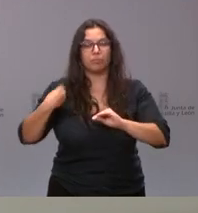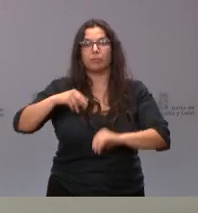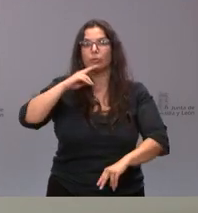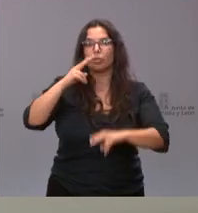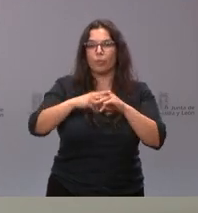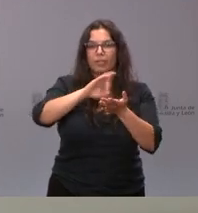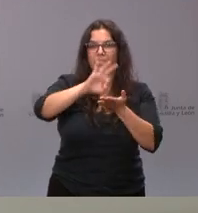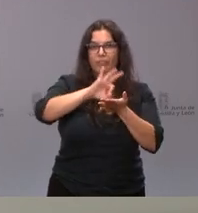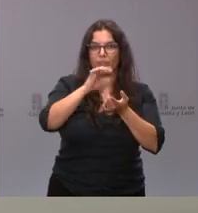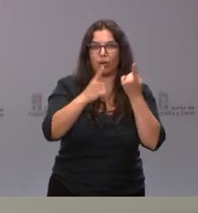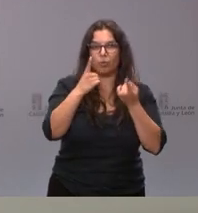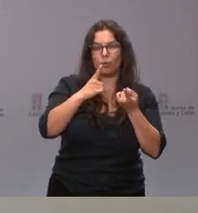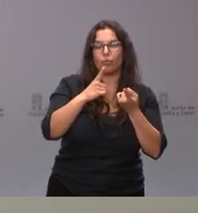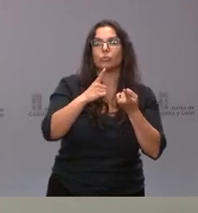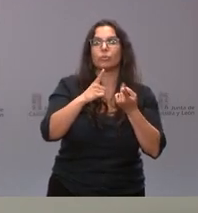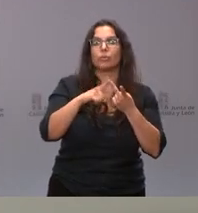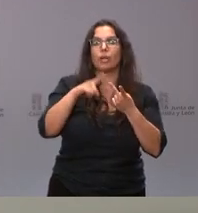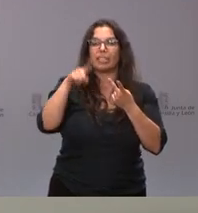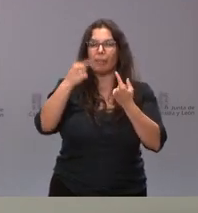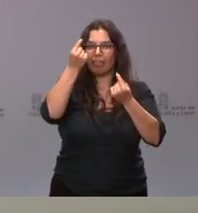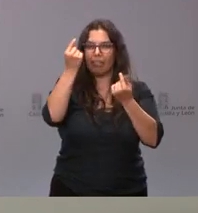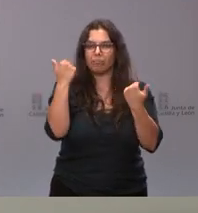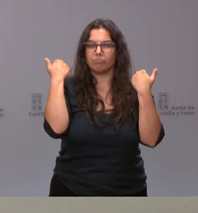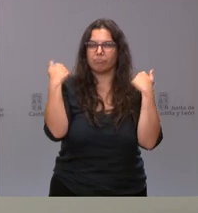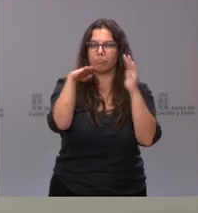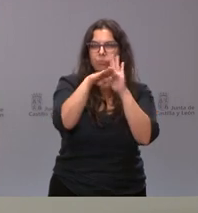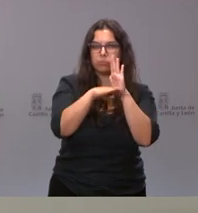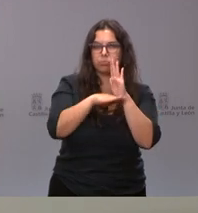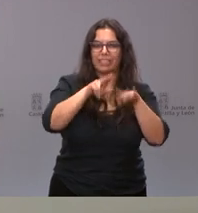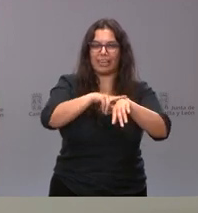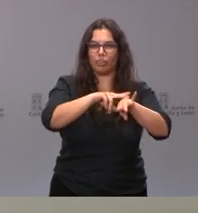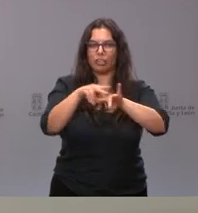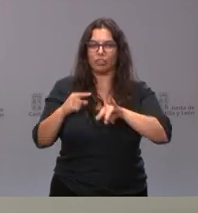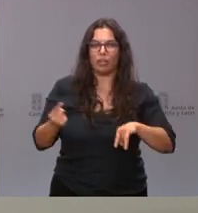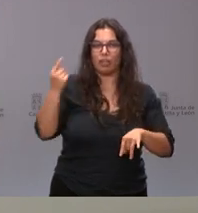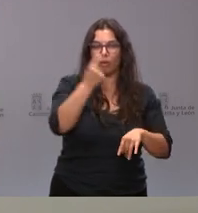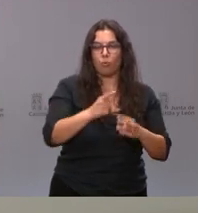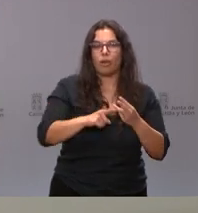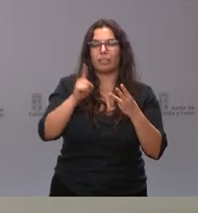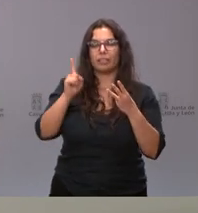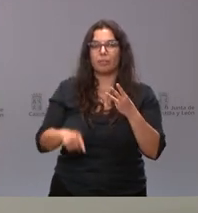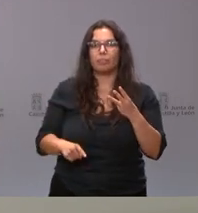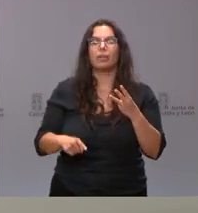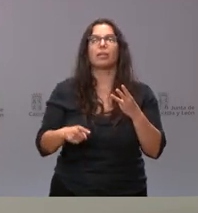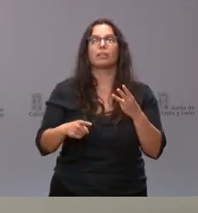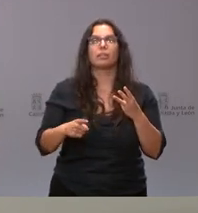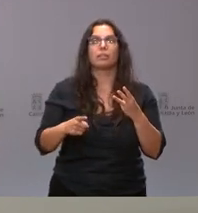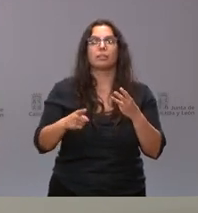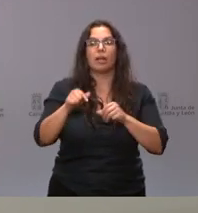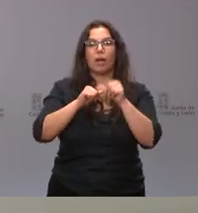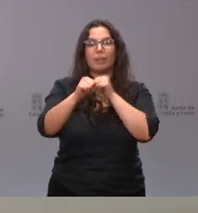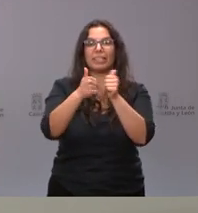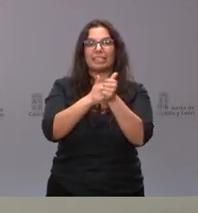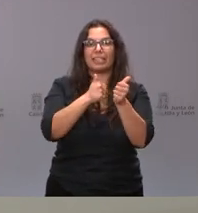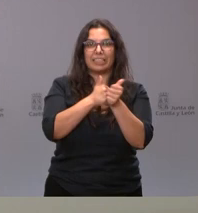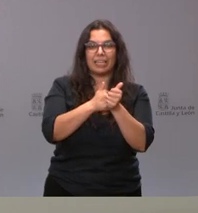los servicios, se precisan algunas competencias de las delegaciones territoriales y se regula cuáles son las que desarrollarán las secretarías